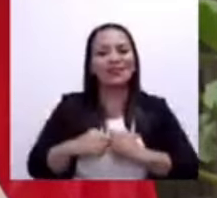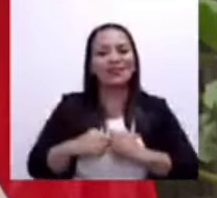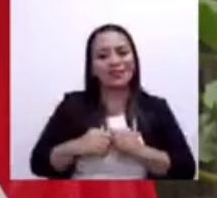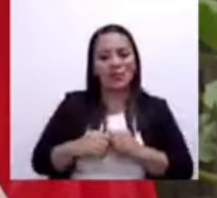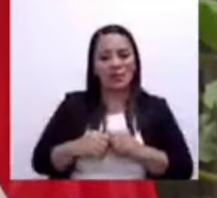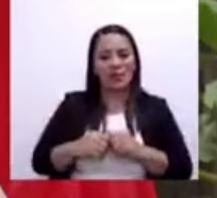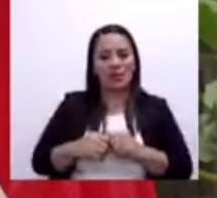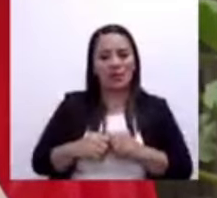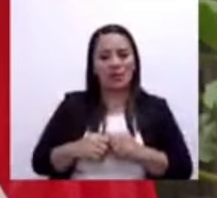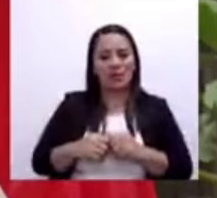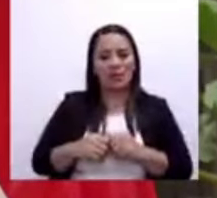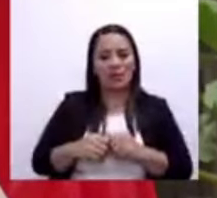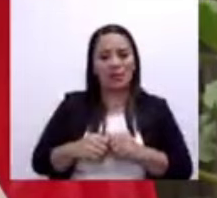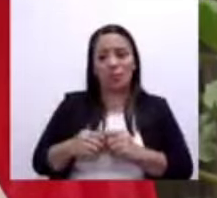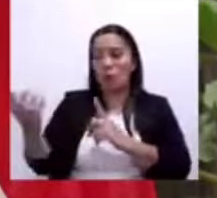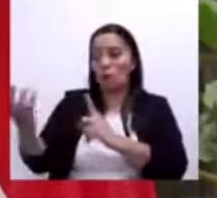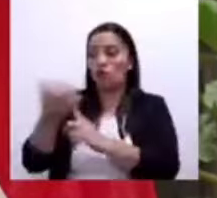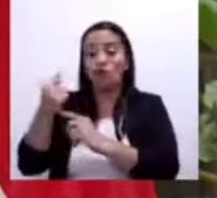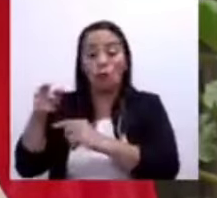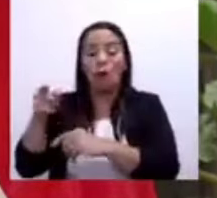un robo grabado al día siguiente.